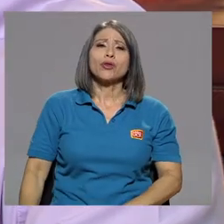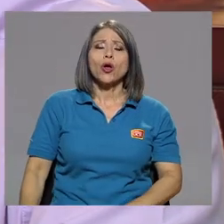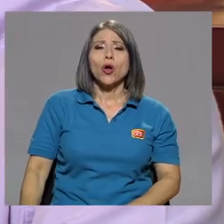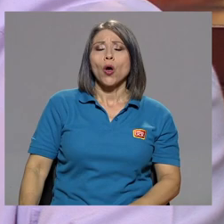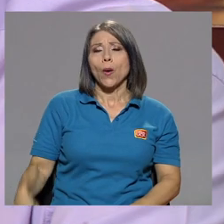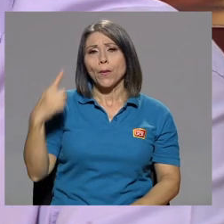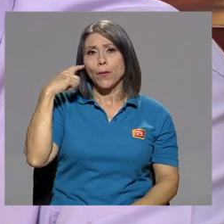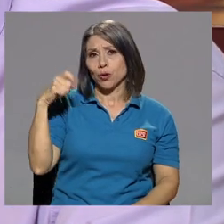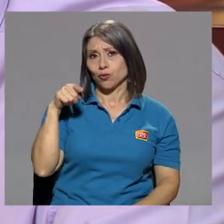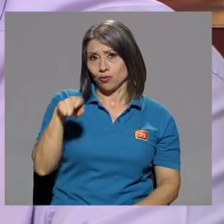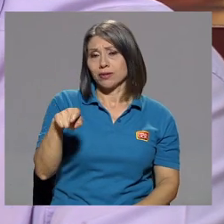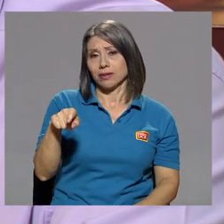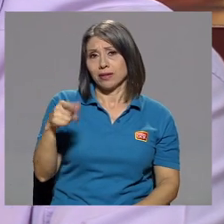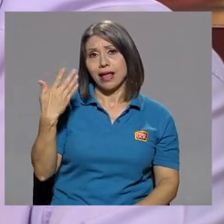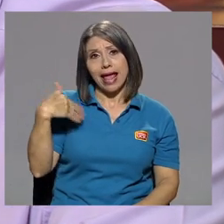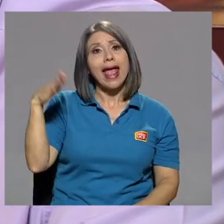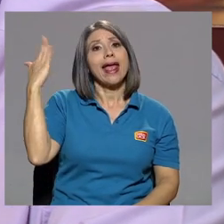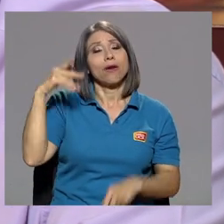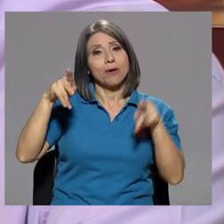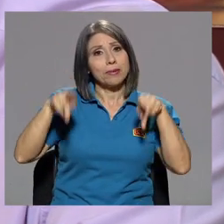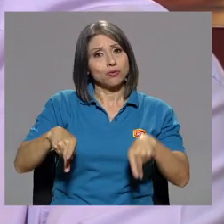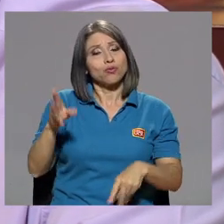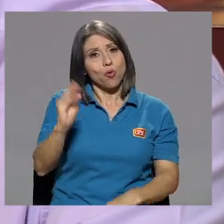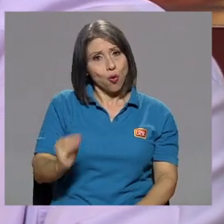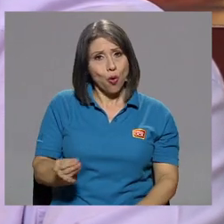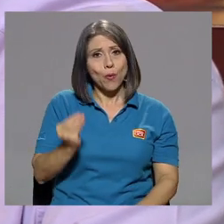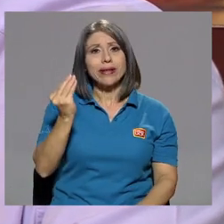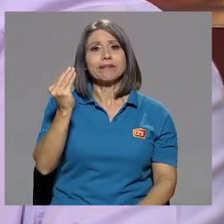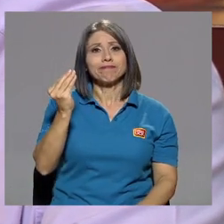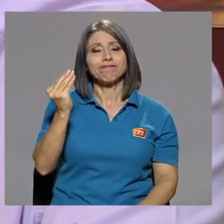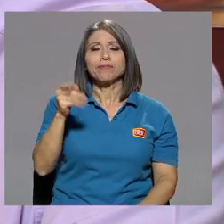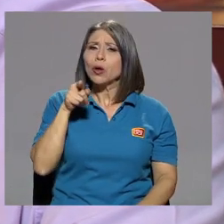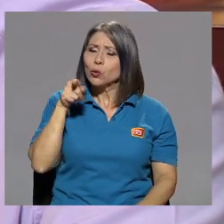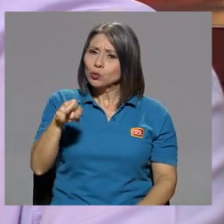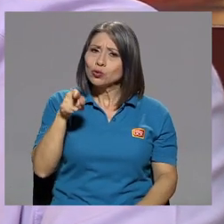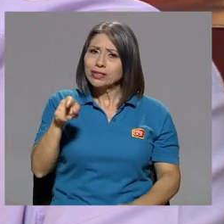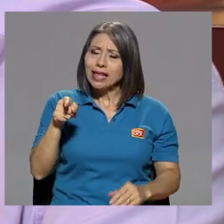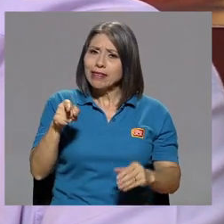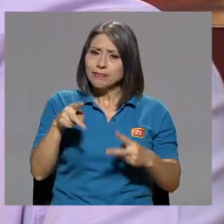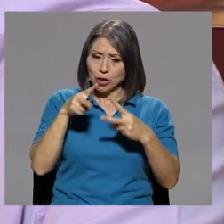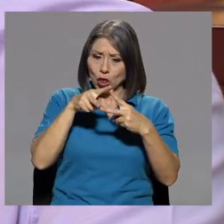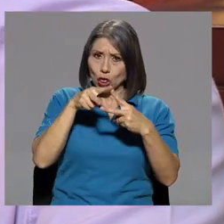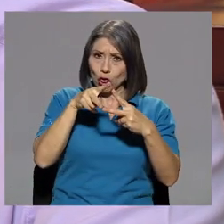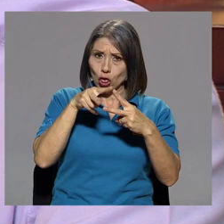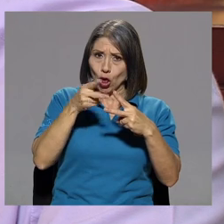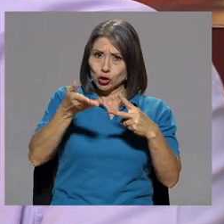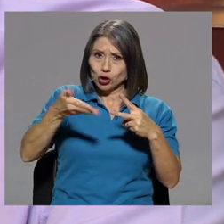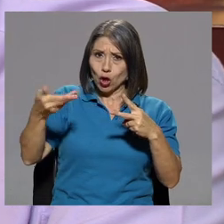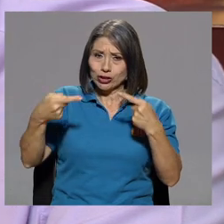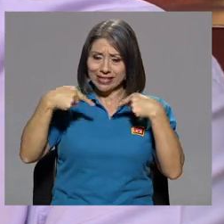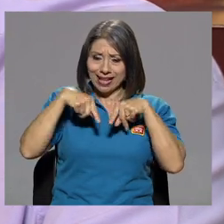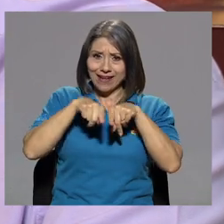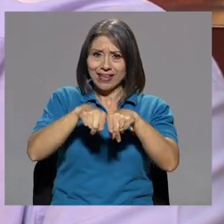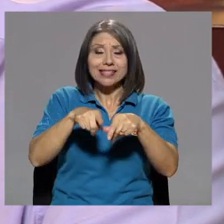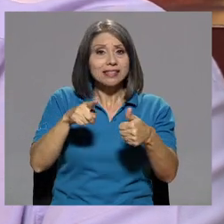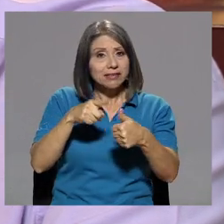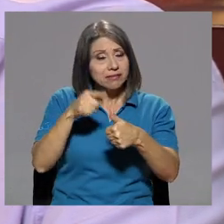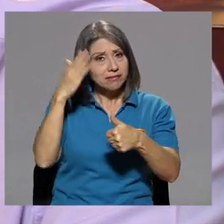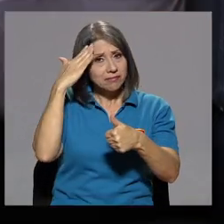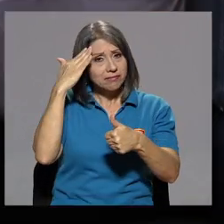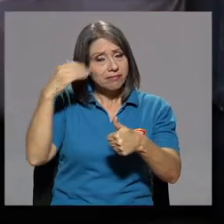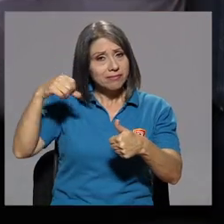usted era una persona muy joven que se dedicaba a dos cosas a la vez. Sabía